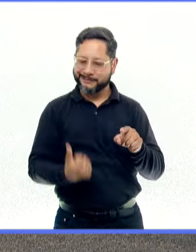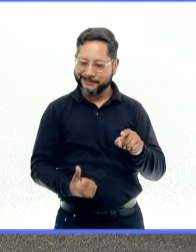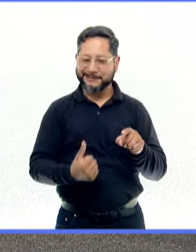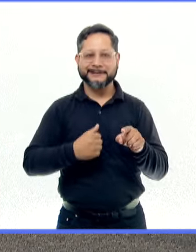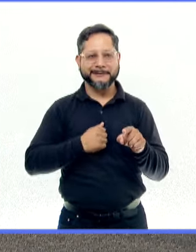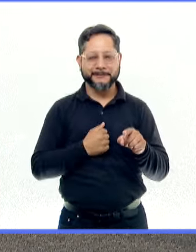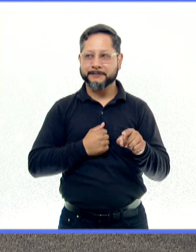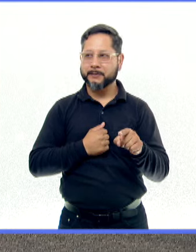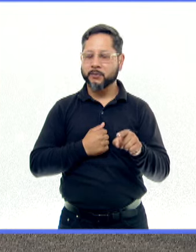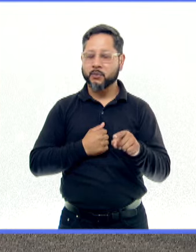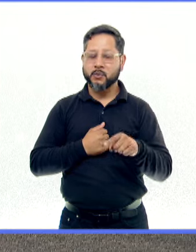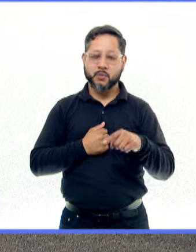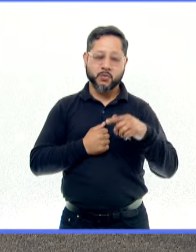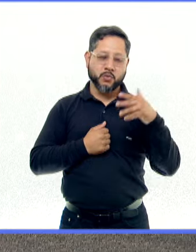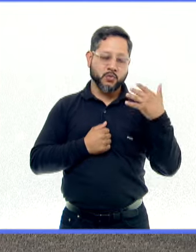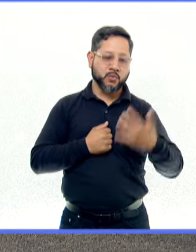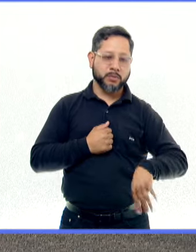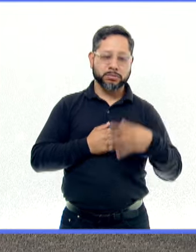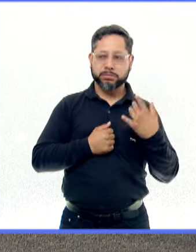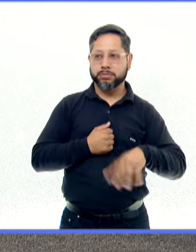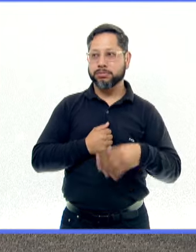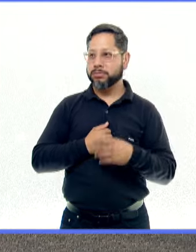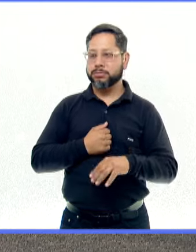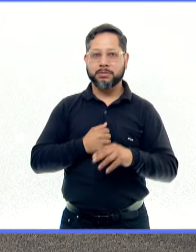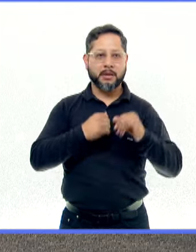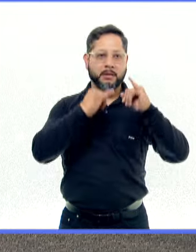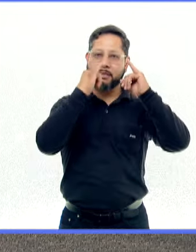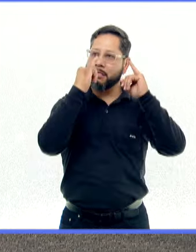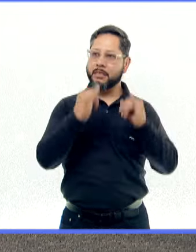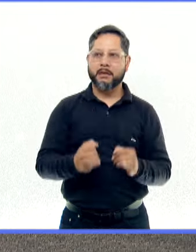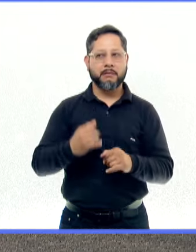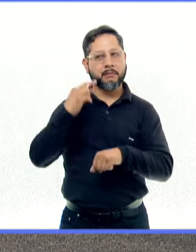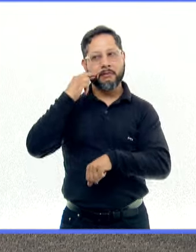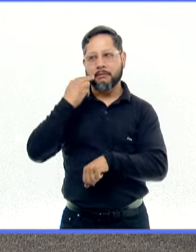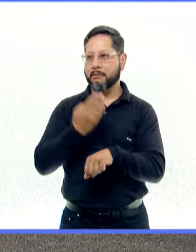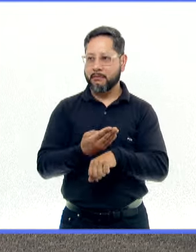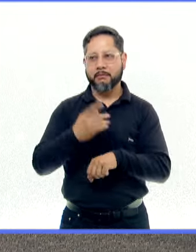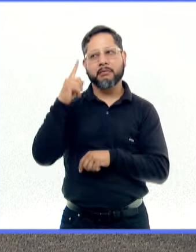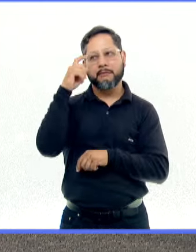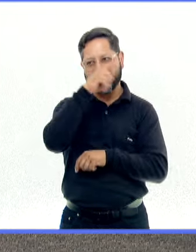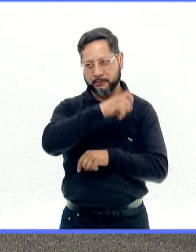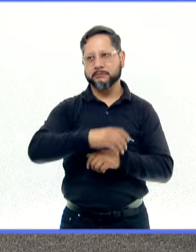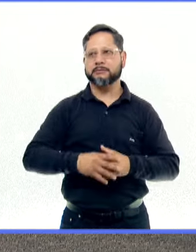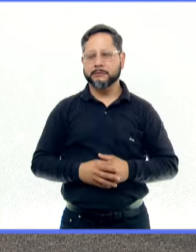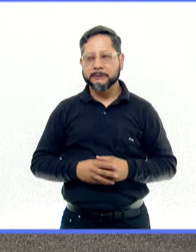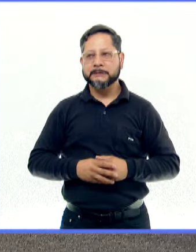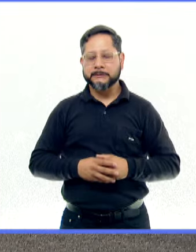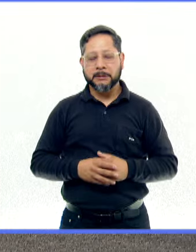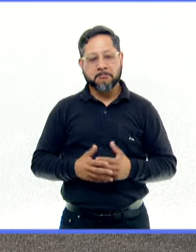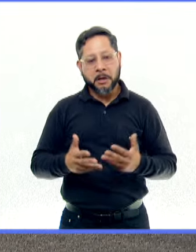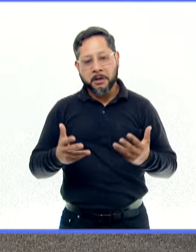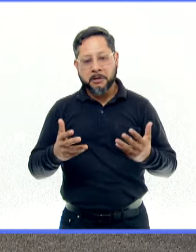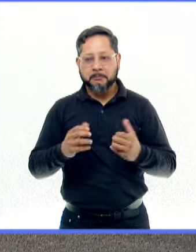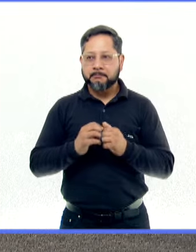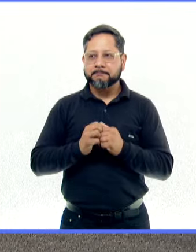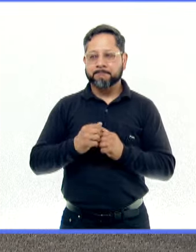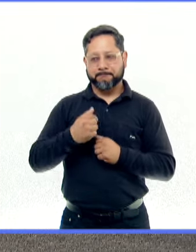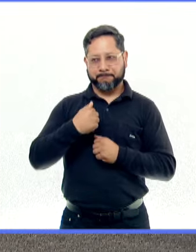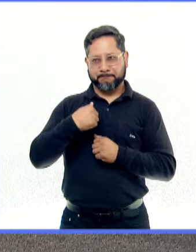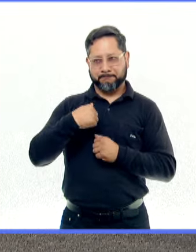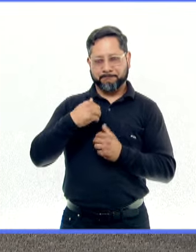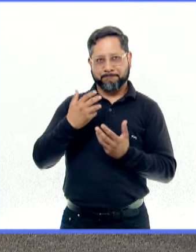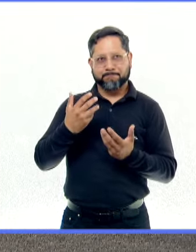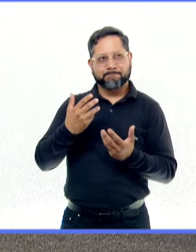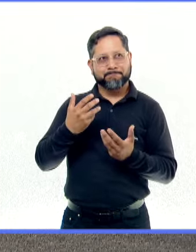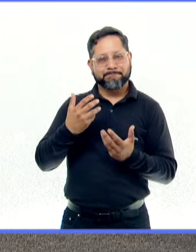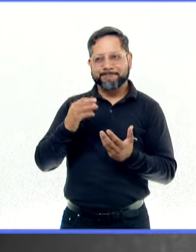Híjole, yo creo que es una responsabilidad muy individual, o sea, es difícil, ¿no? Pero, este, y me puedo ir como